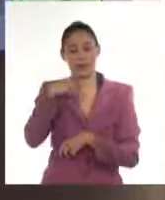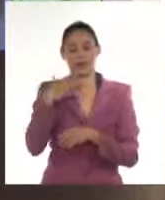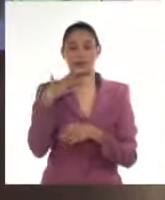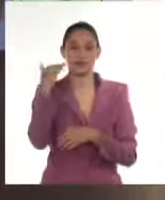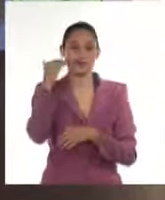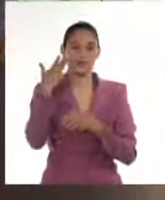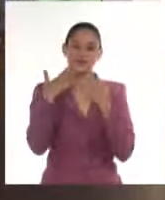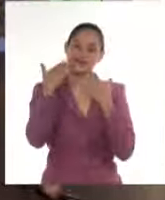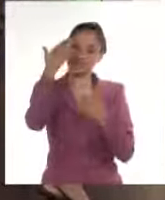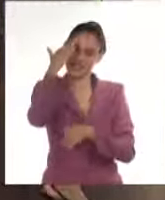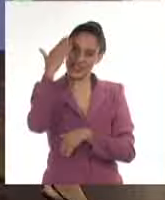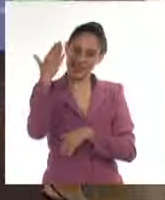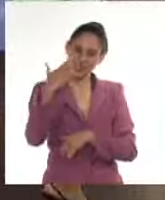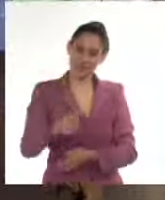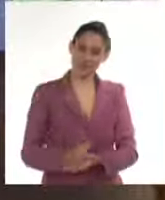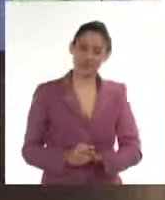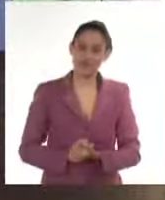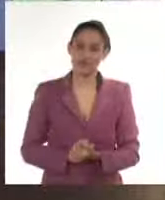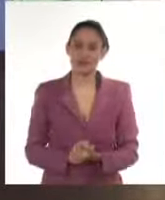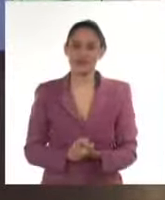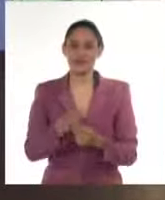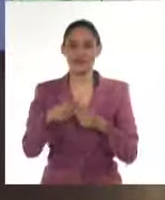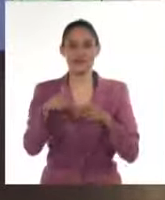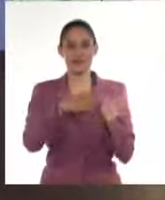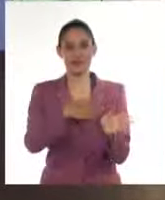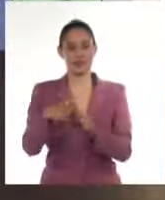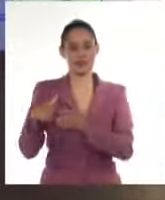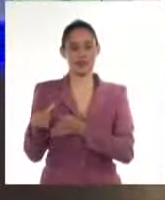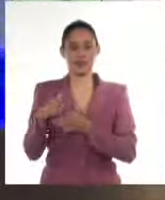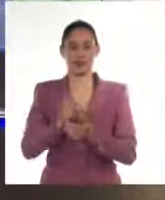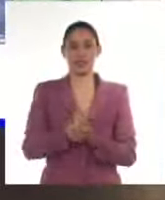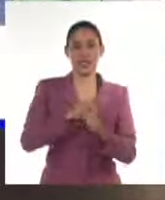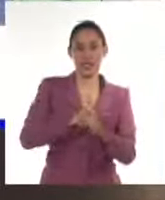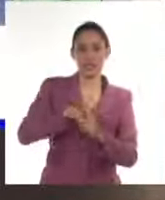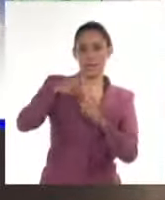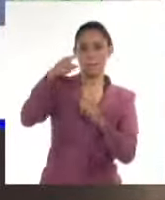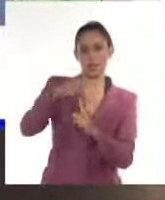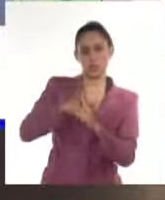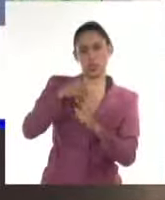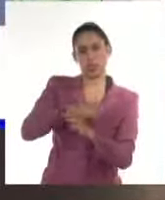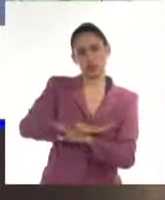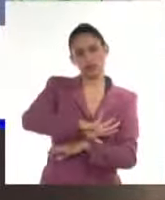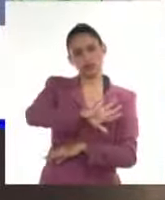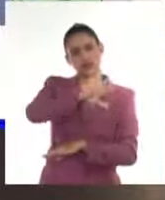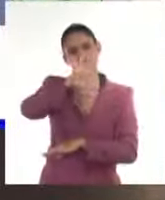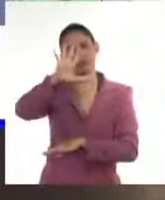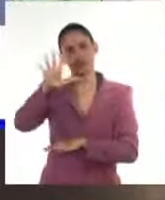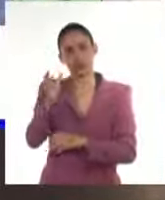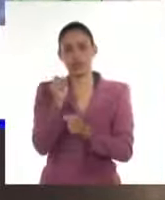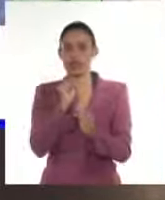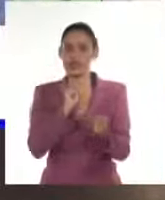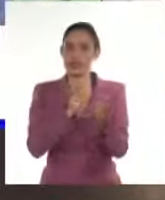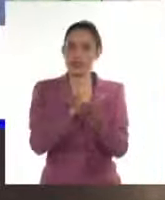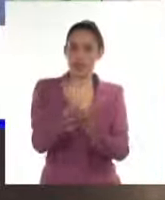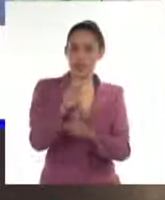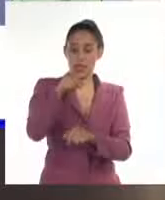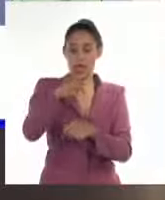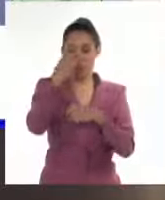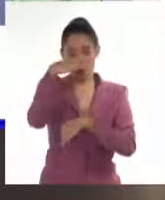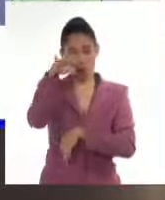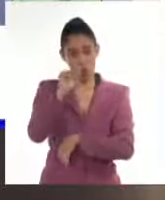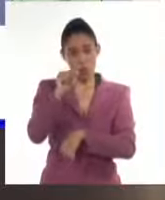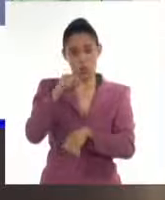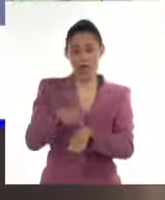Adelante. Muchas gracias. Bueno, las altas presiones, mis amigos, siguen influyendo sobre Cuba. Hay un tiempo muy